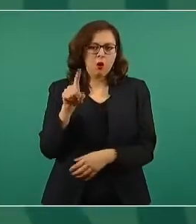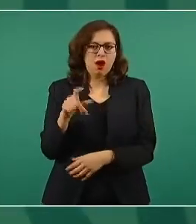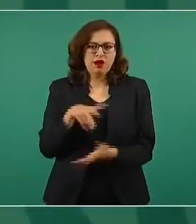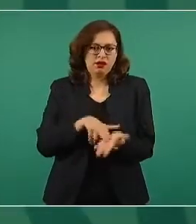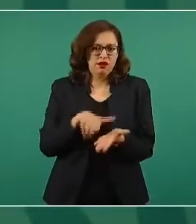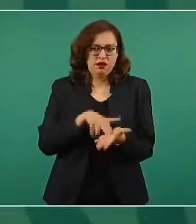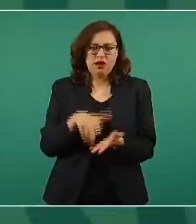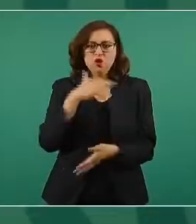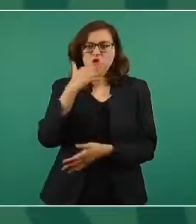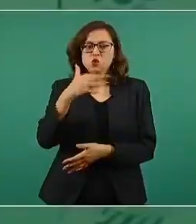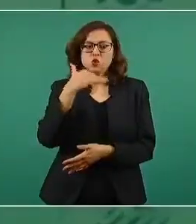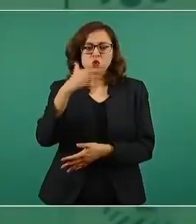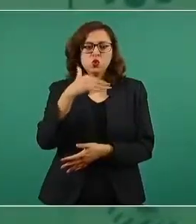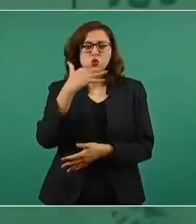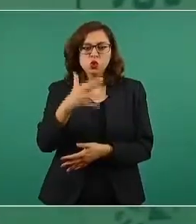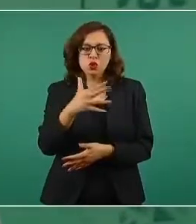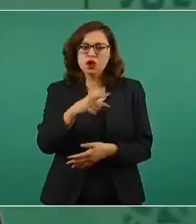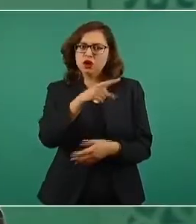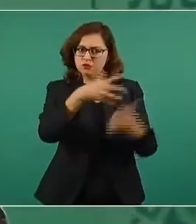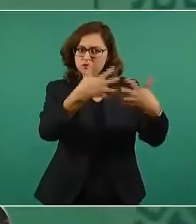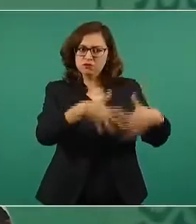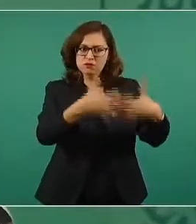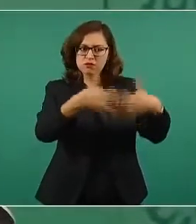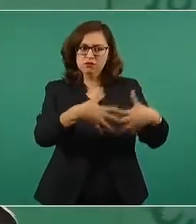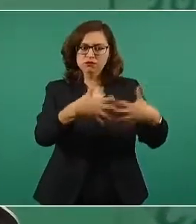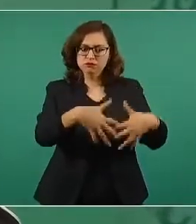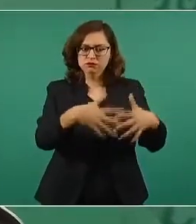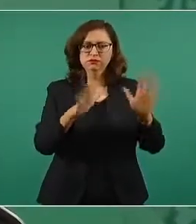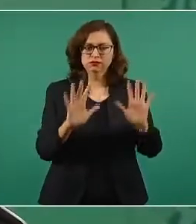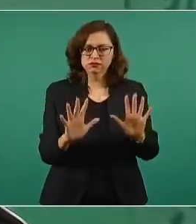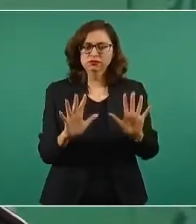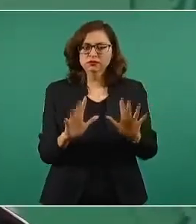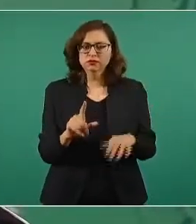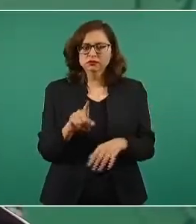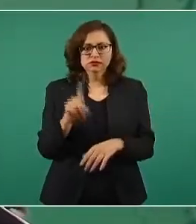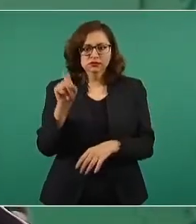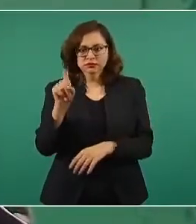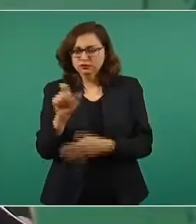o que no se va a afectar el medio ambiente.